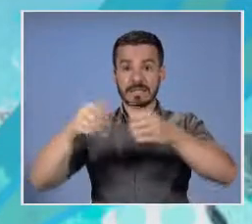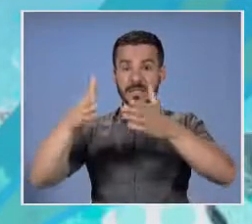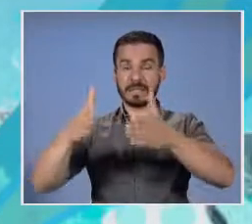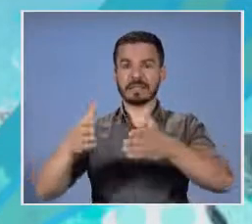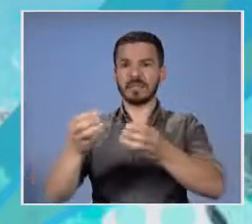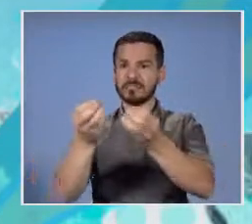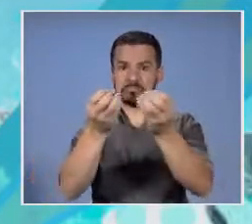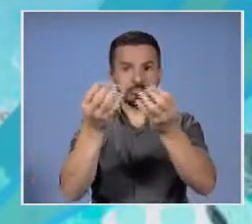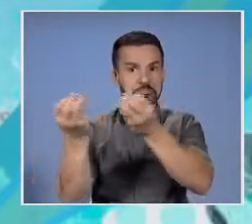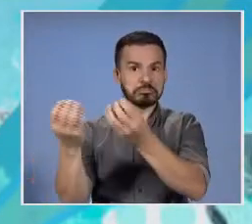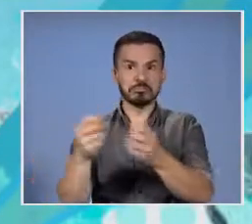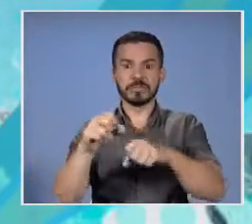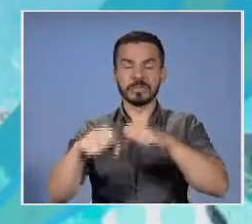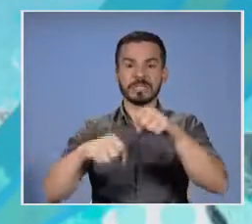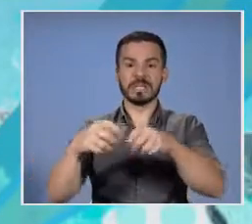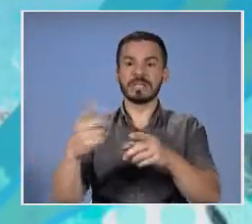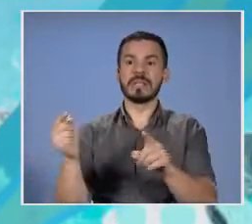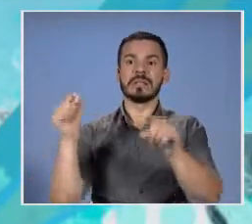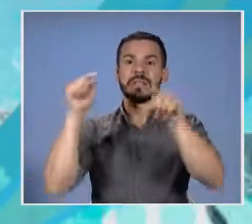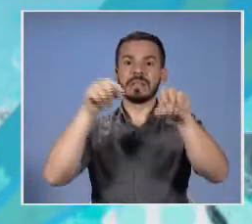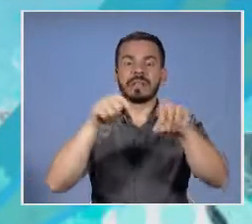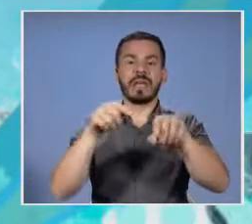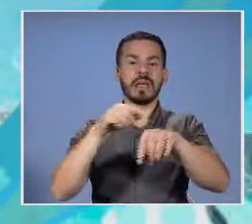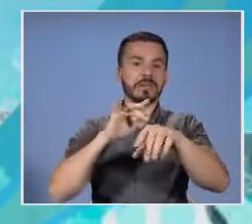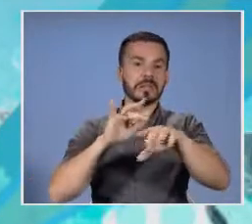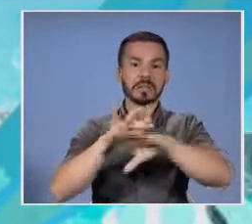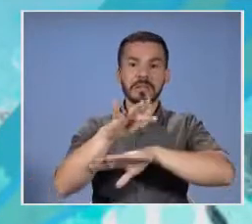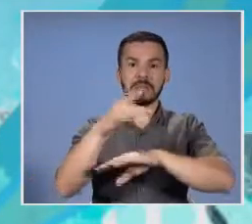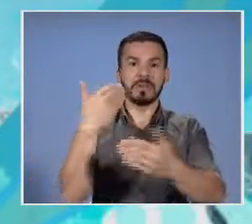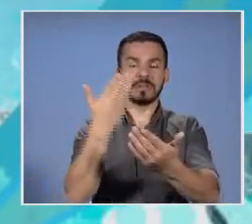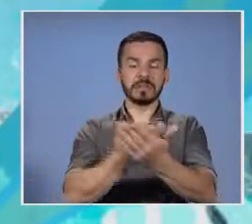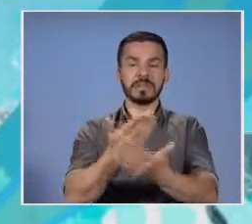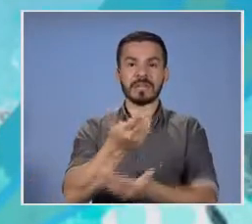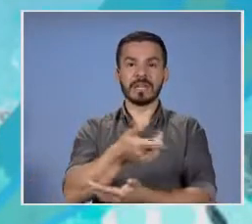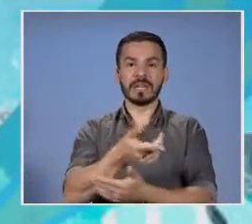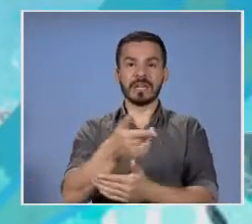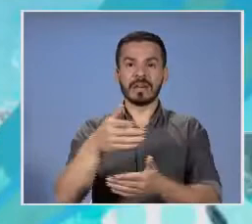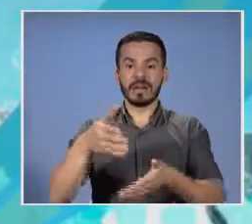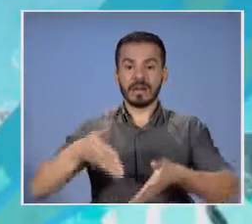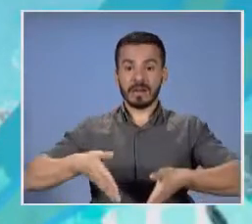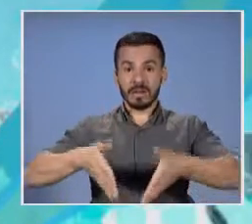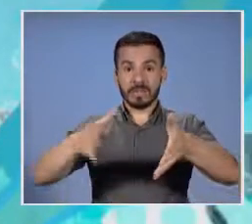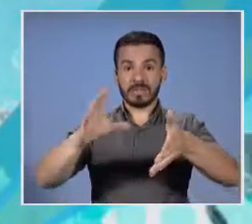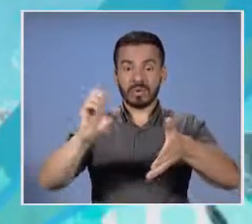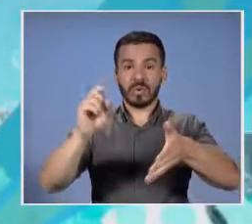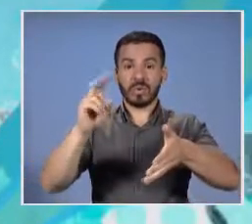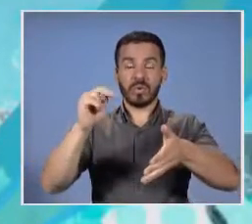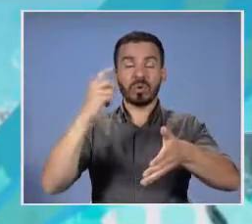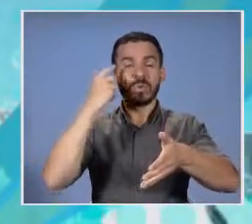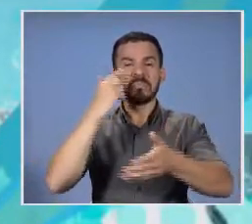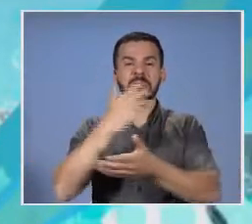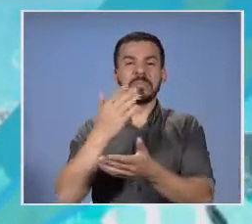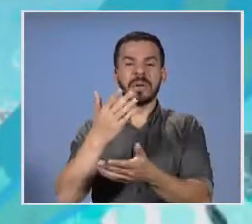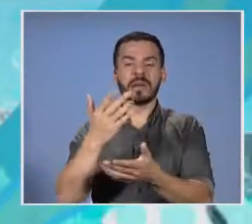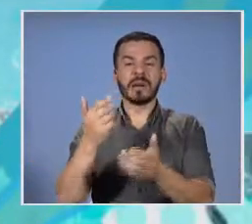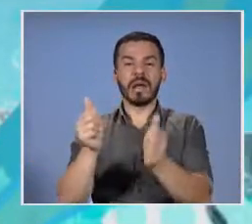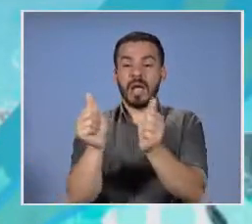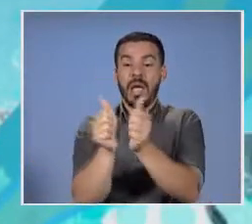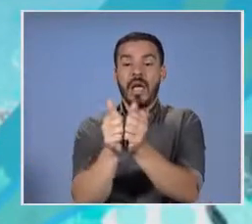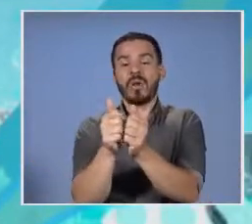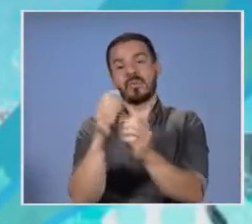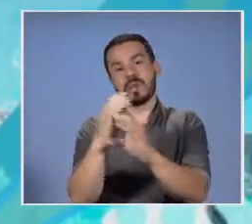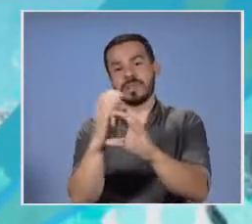decenas de ciclistas que se apersonaron a tempranas horas acá en el paseo Colón para hacer, pues, esta